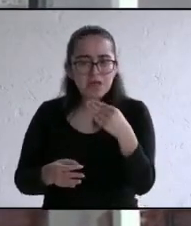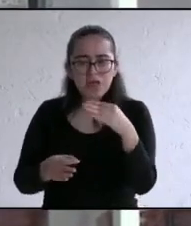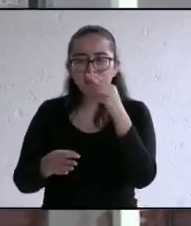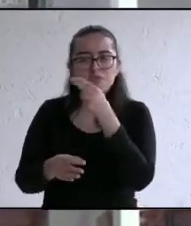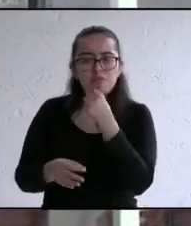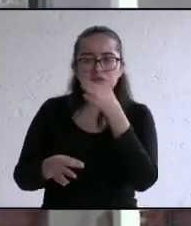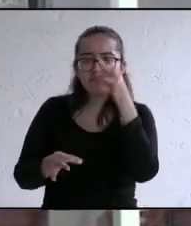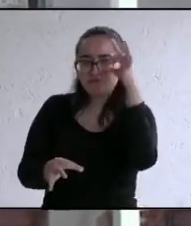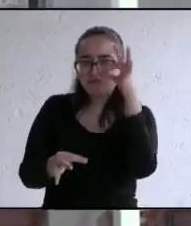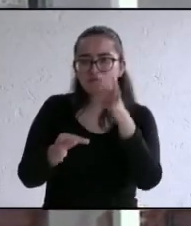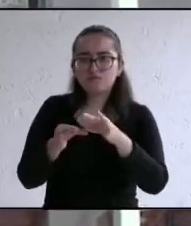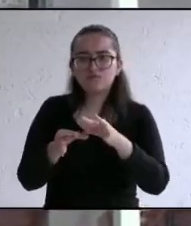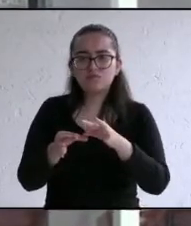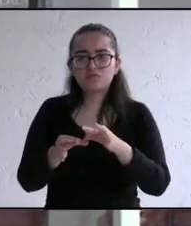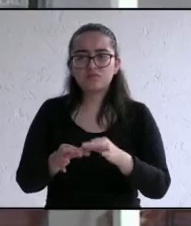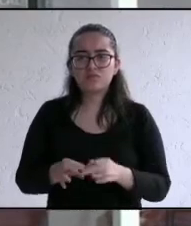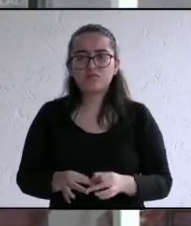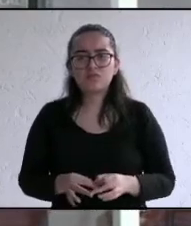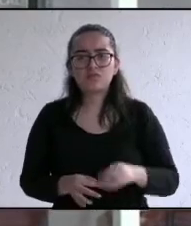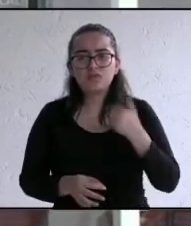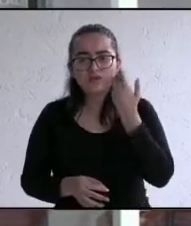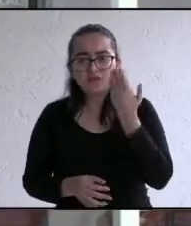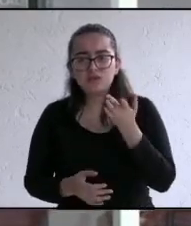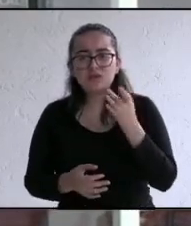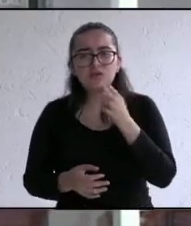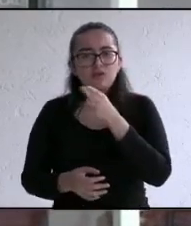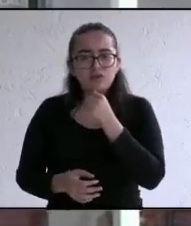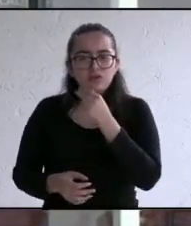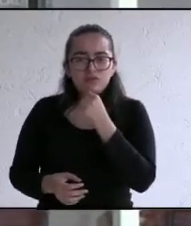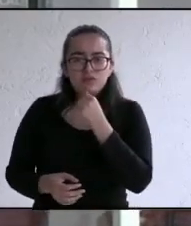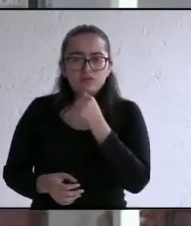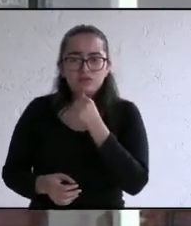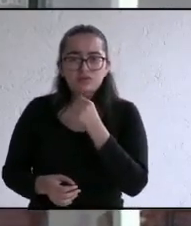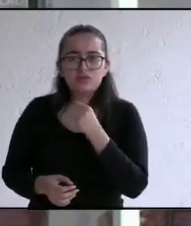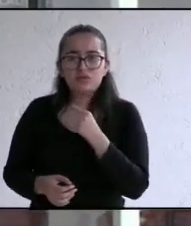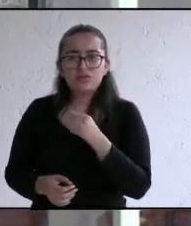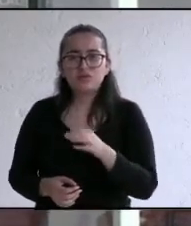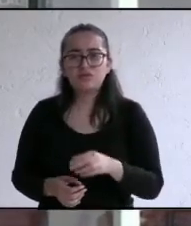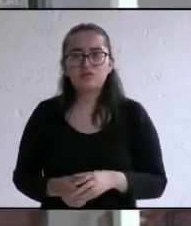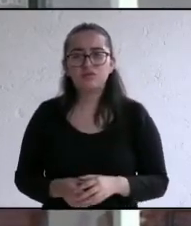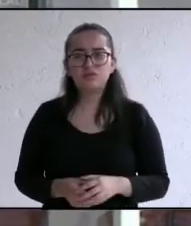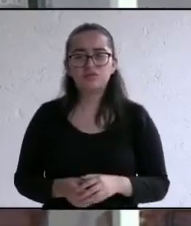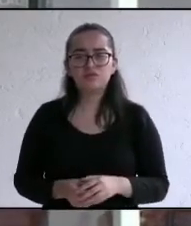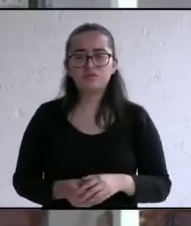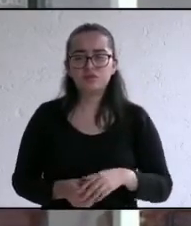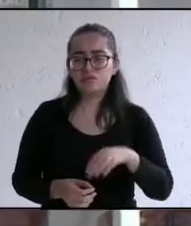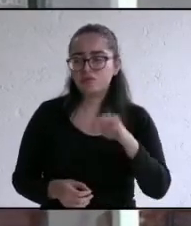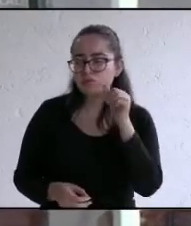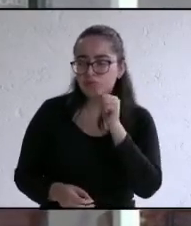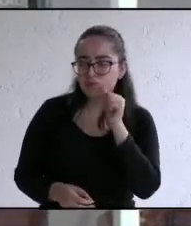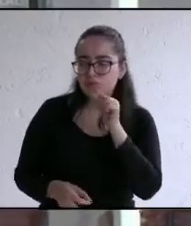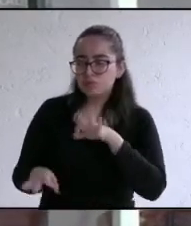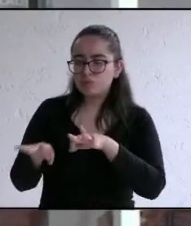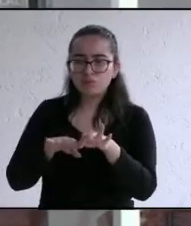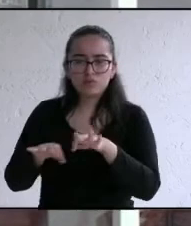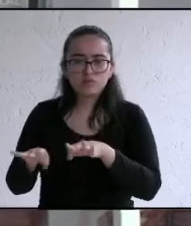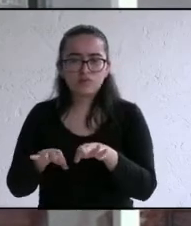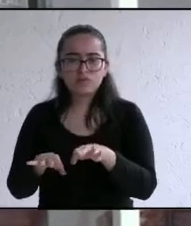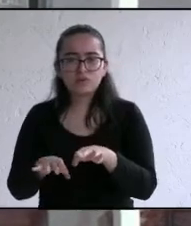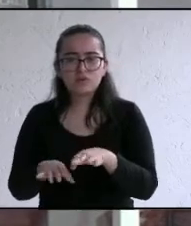seguridad en el municipio queremos que la policía no solo haga funciones de reacción sino también de proximidad